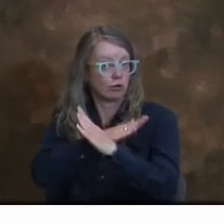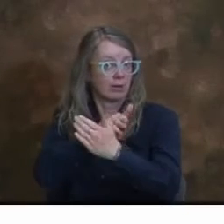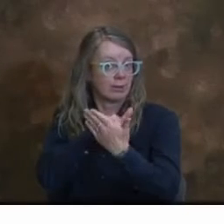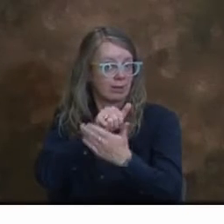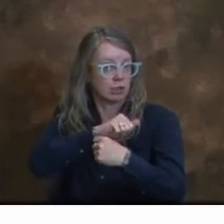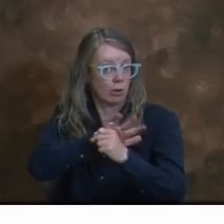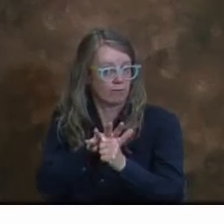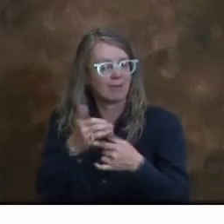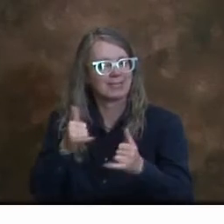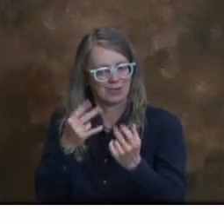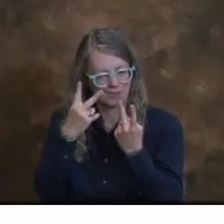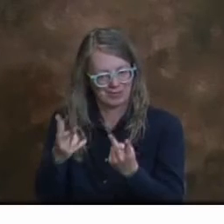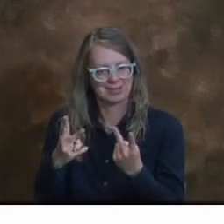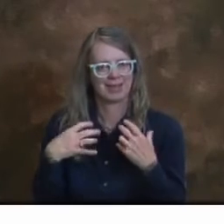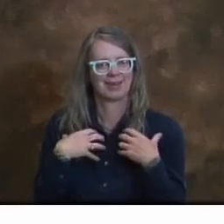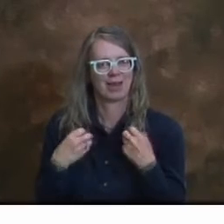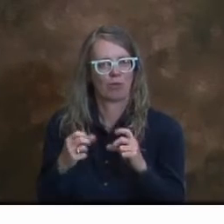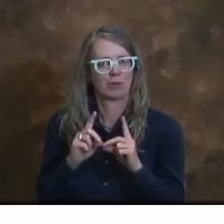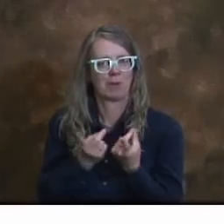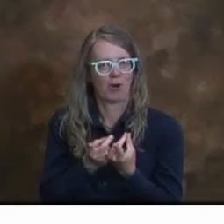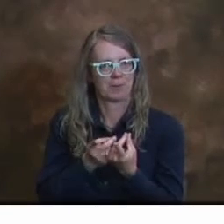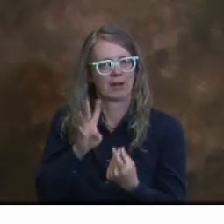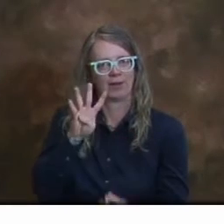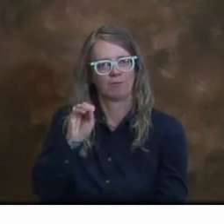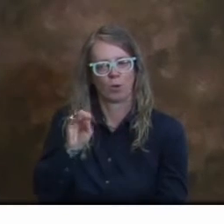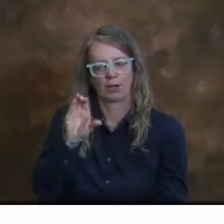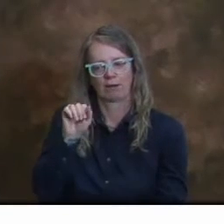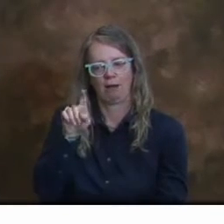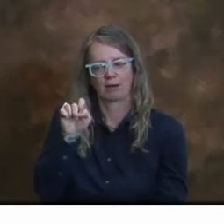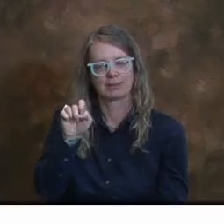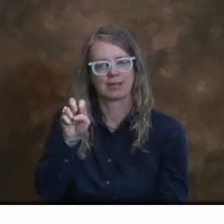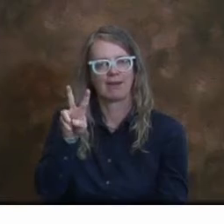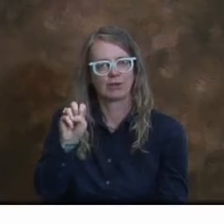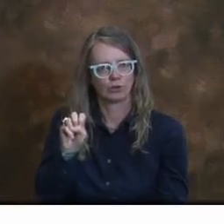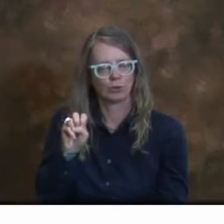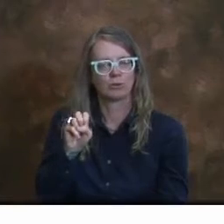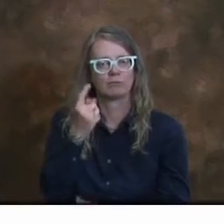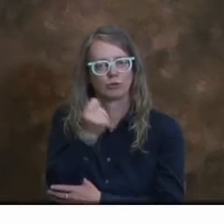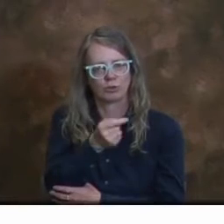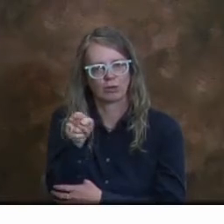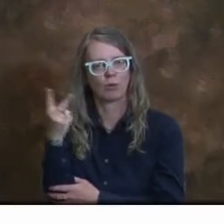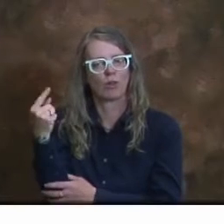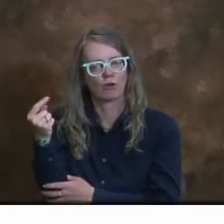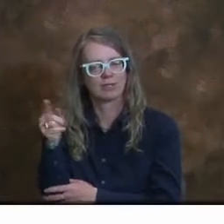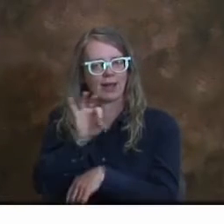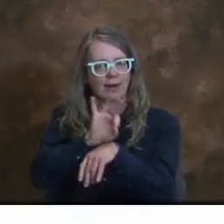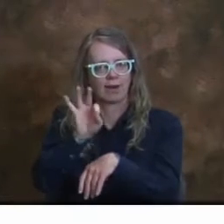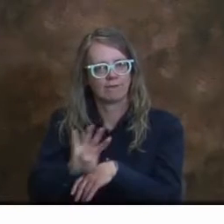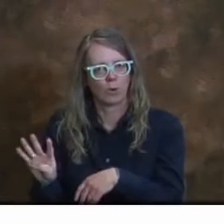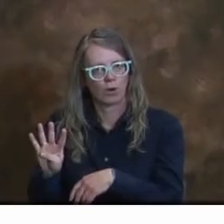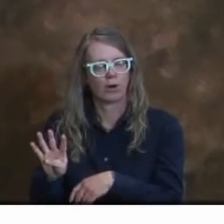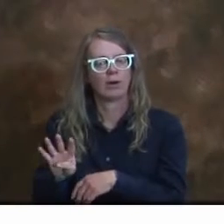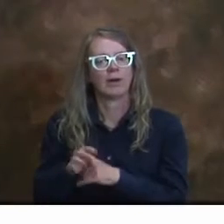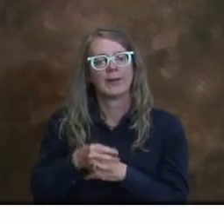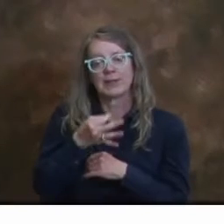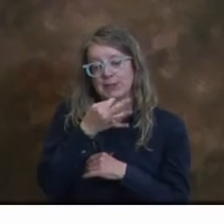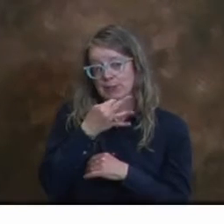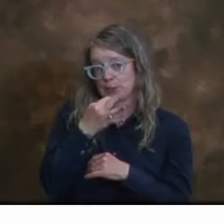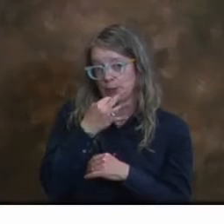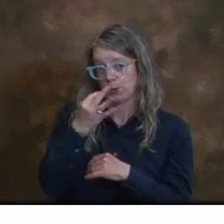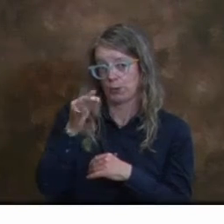venir a tomar su vacuna, estamos de martes a viernes de 9 a 4 del Departamento de Salud de 40 COX.